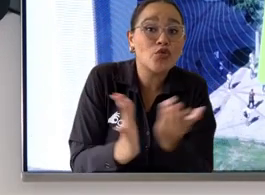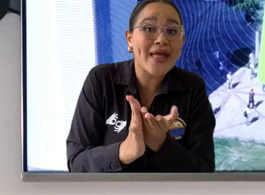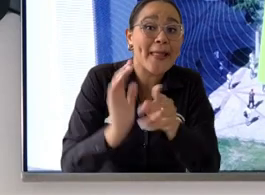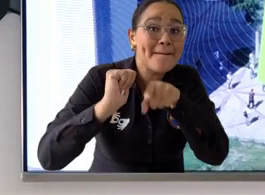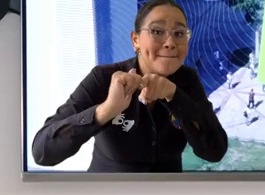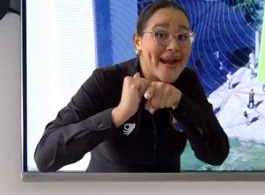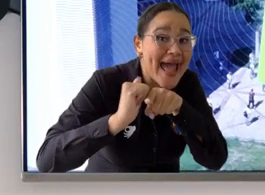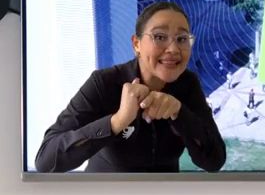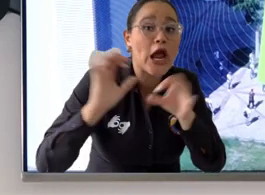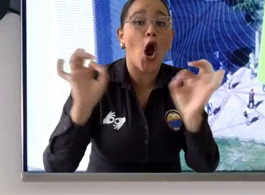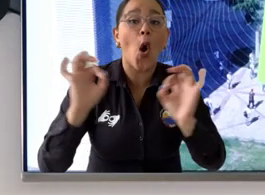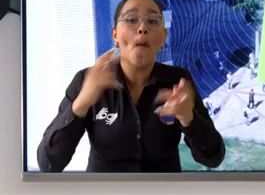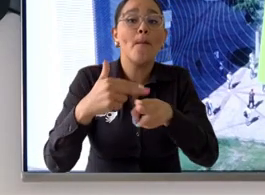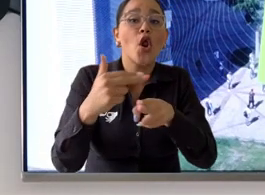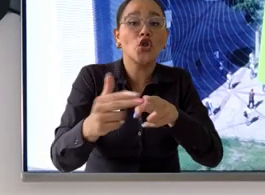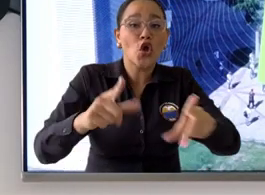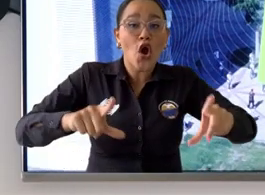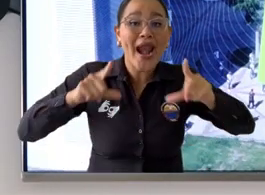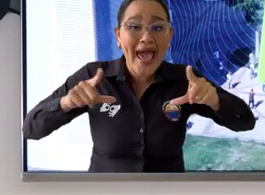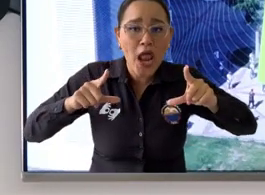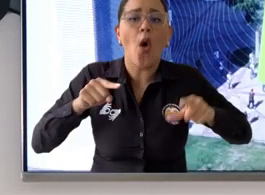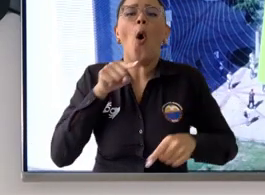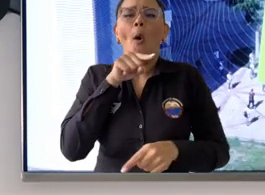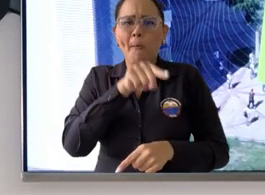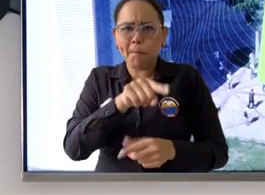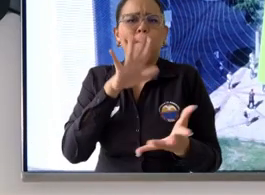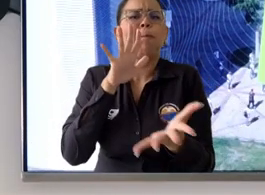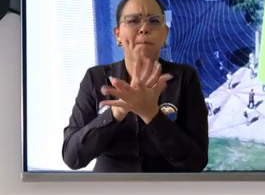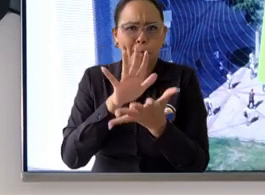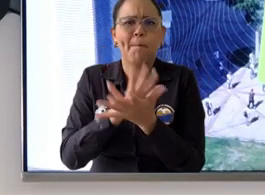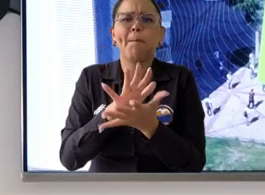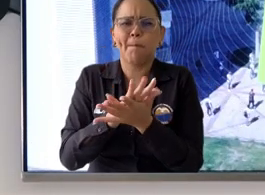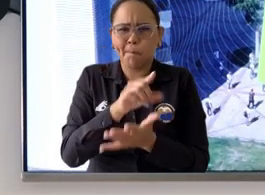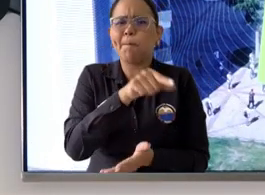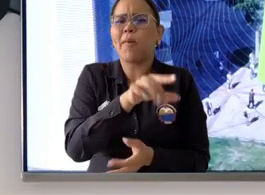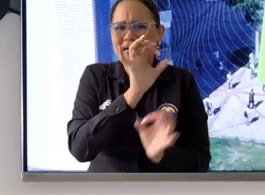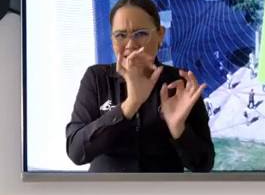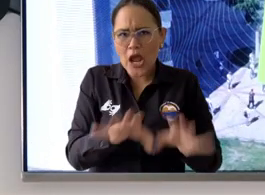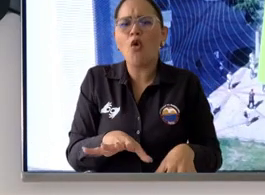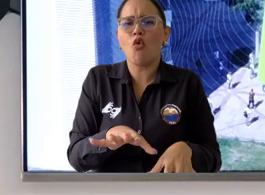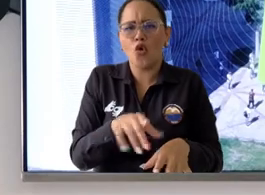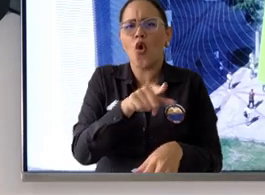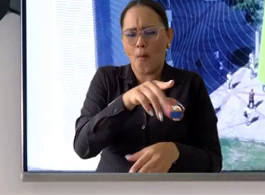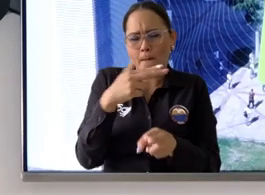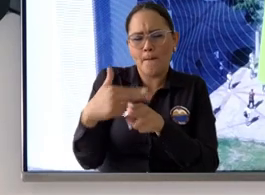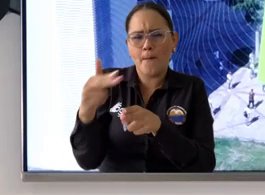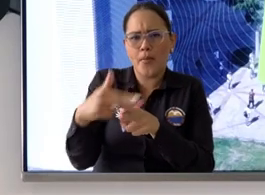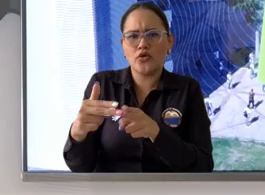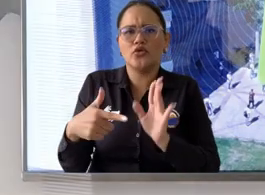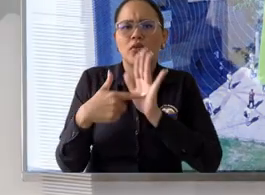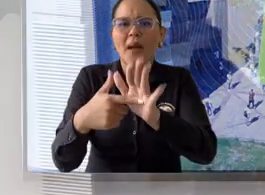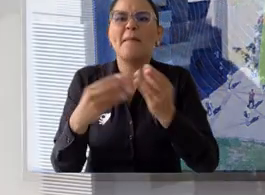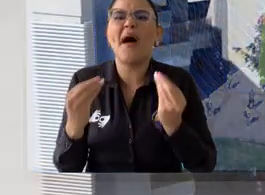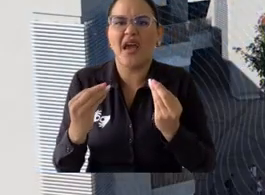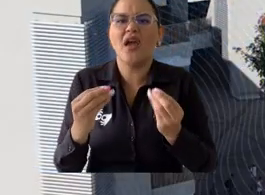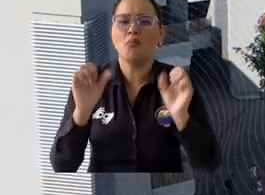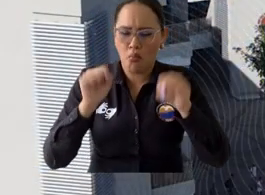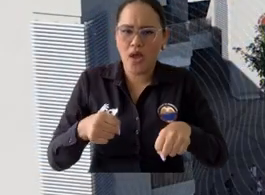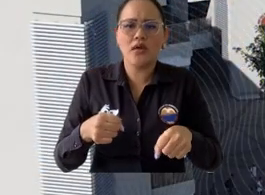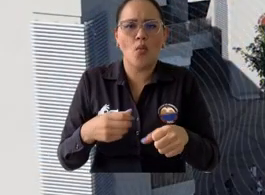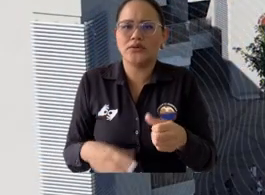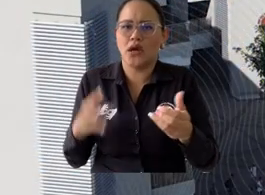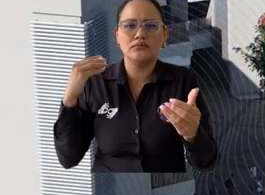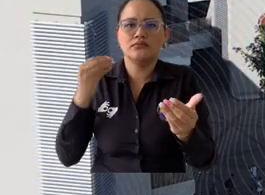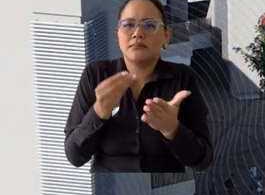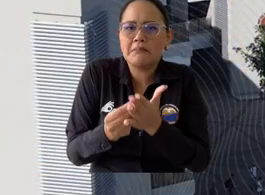estudiantes pues saldrán a partir del viernes confiamos que el consejo superior nos apruebe el proyecto de acuerdos que hemos radicado para que también puedan